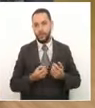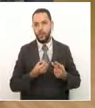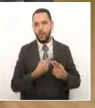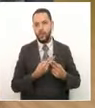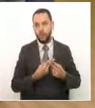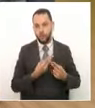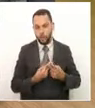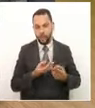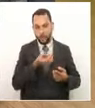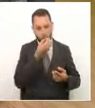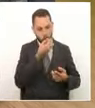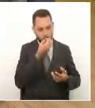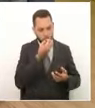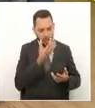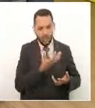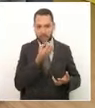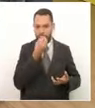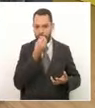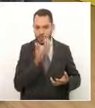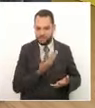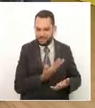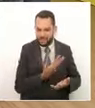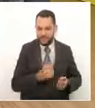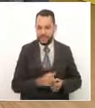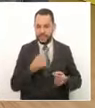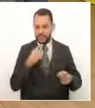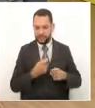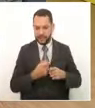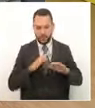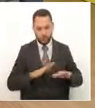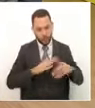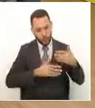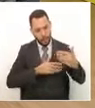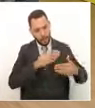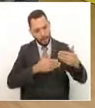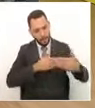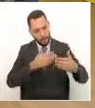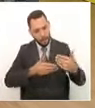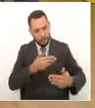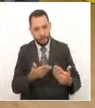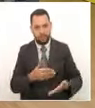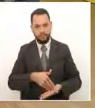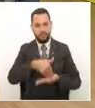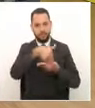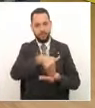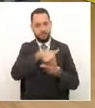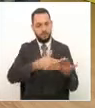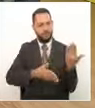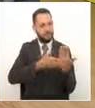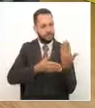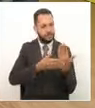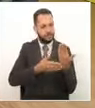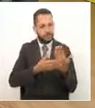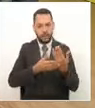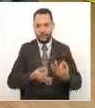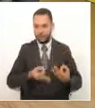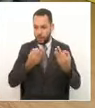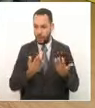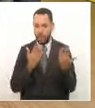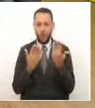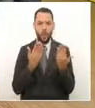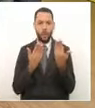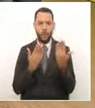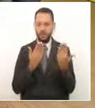mercados alcanzados en medio del proceso y entendiendo obviamente la posición que usted nos expresa, es un voto de confianza del mandatario